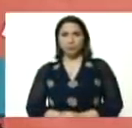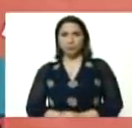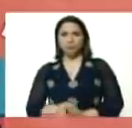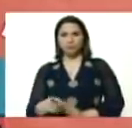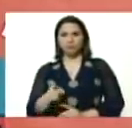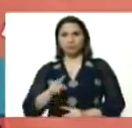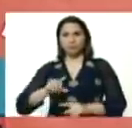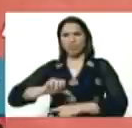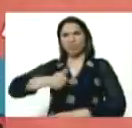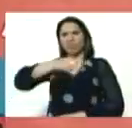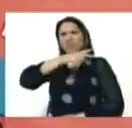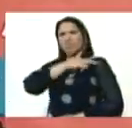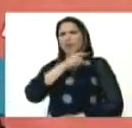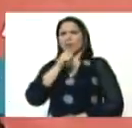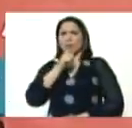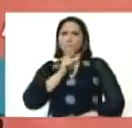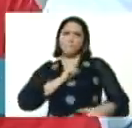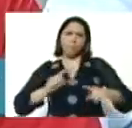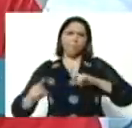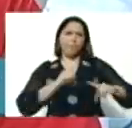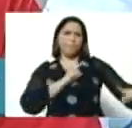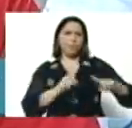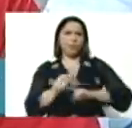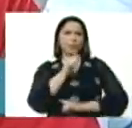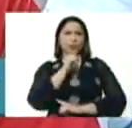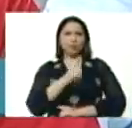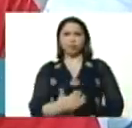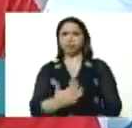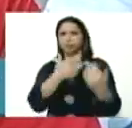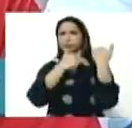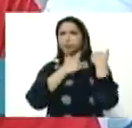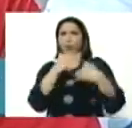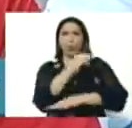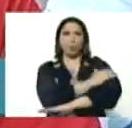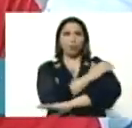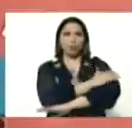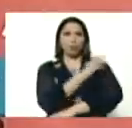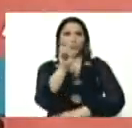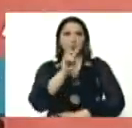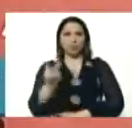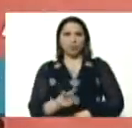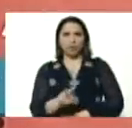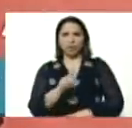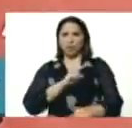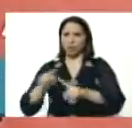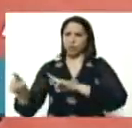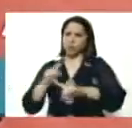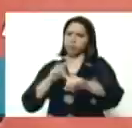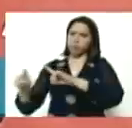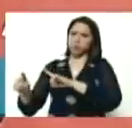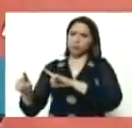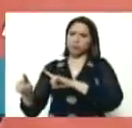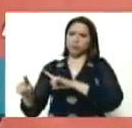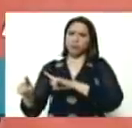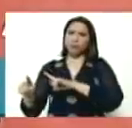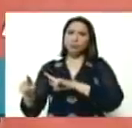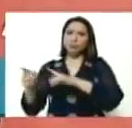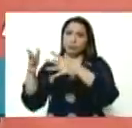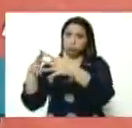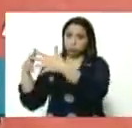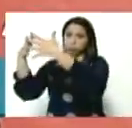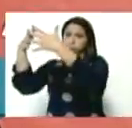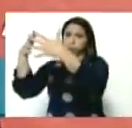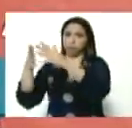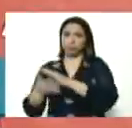dirección, una dirección, mando de la oposición venezolana, dirigido directamente desde los Estados Unidos.